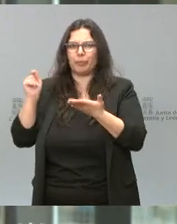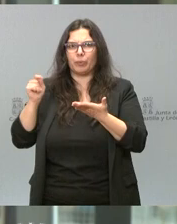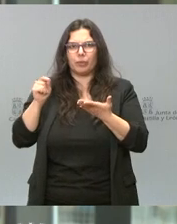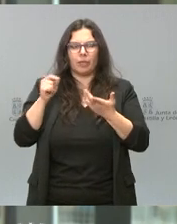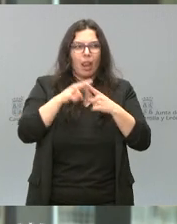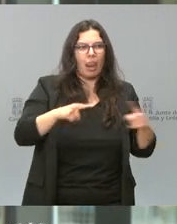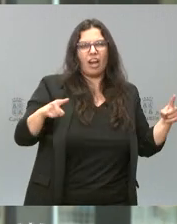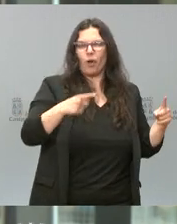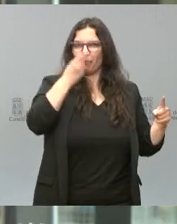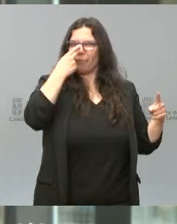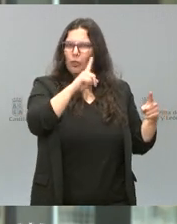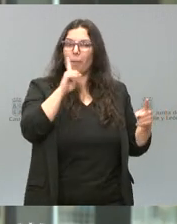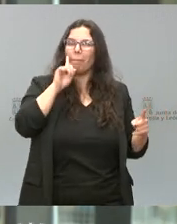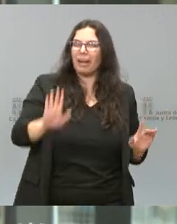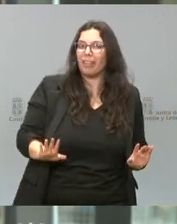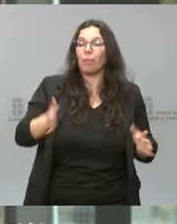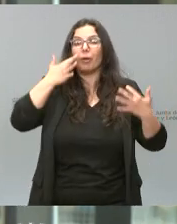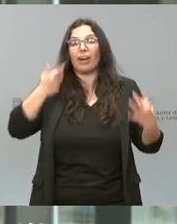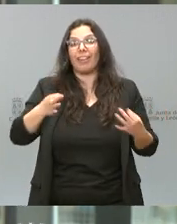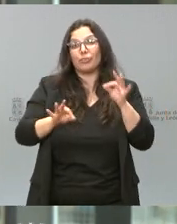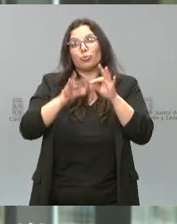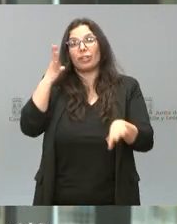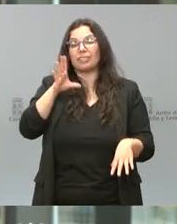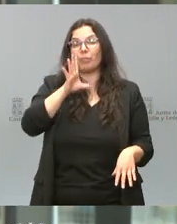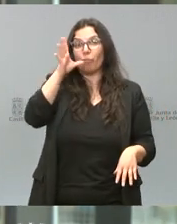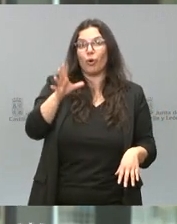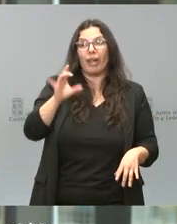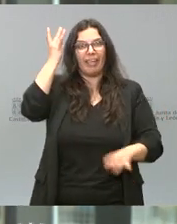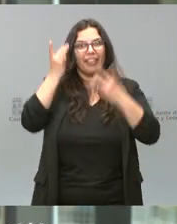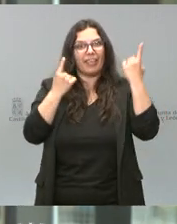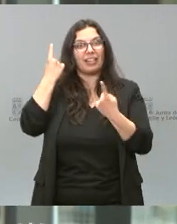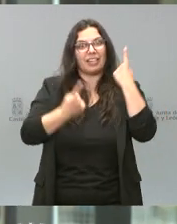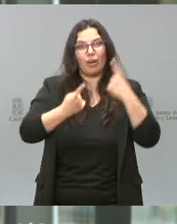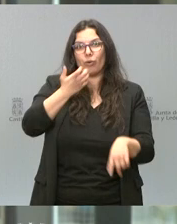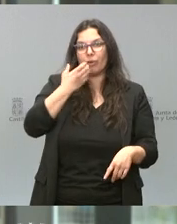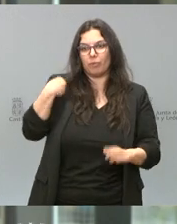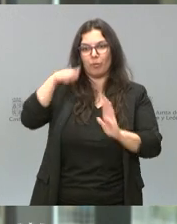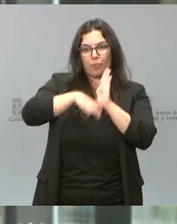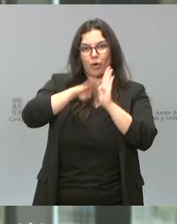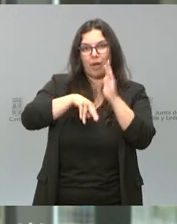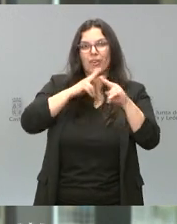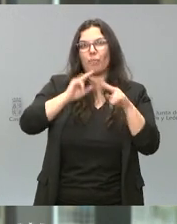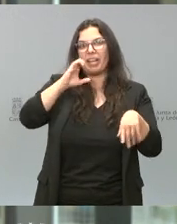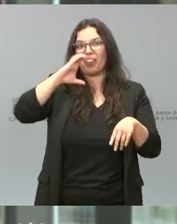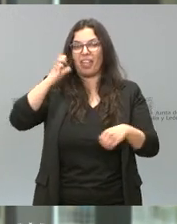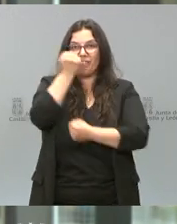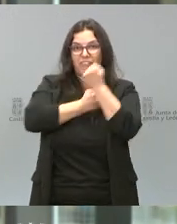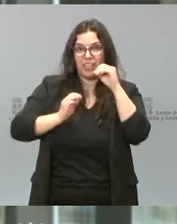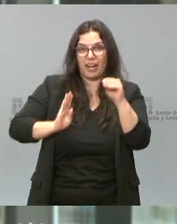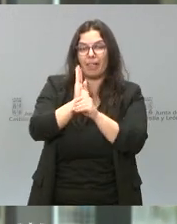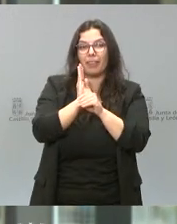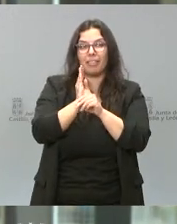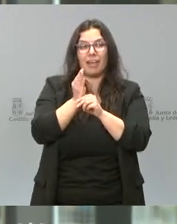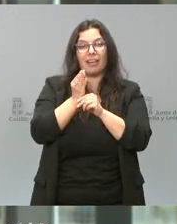perdura. Sin embargo, por fortuna, tenemos iniciativas como este ICE Financia que permiten que cientos, miles de